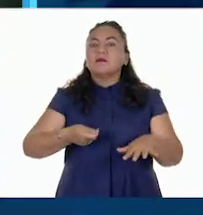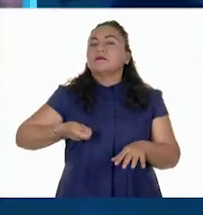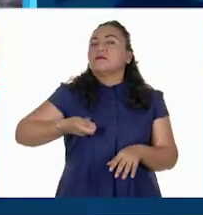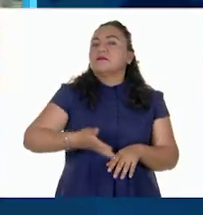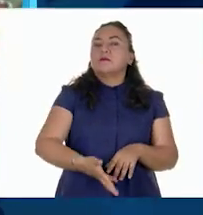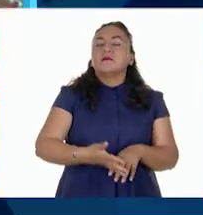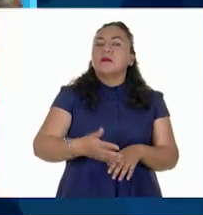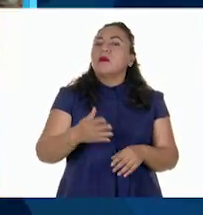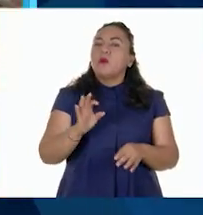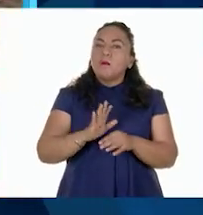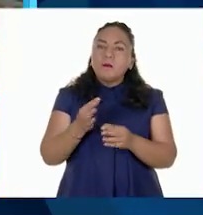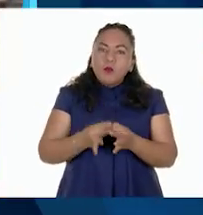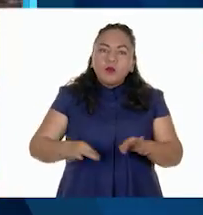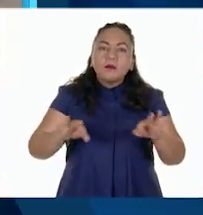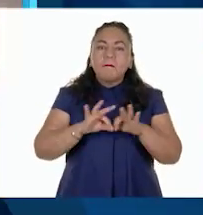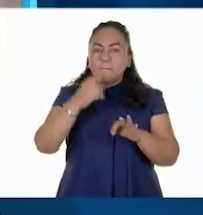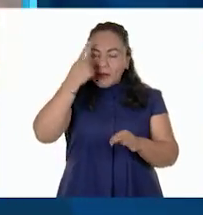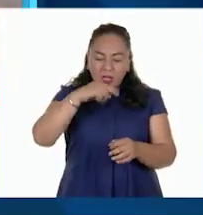ineludible de estudio.